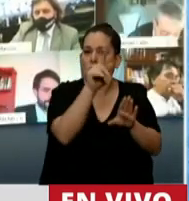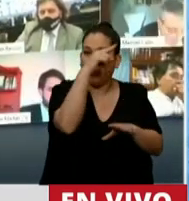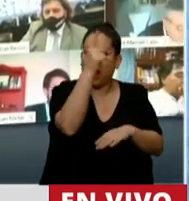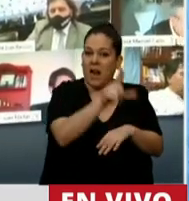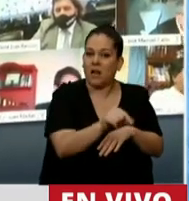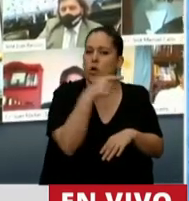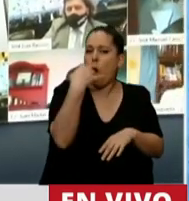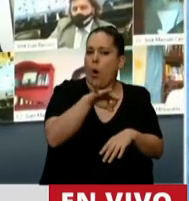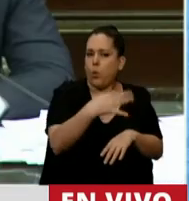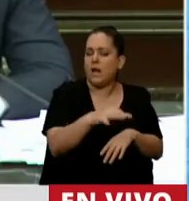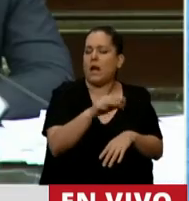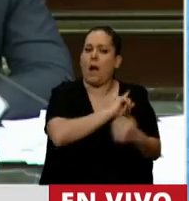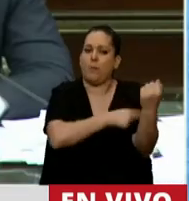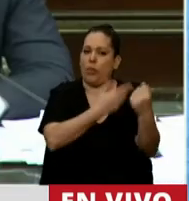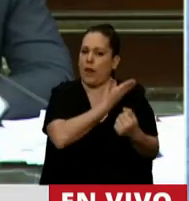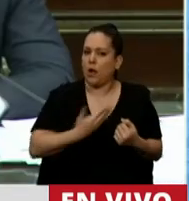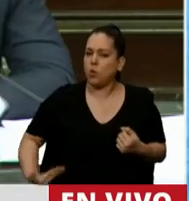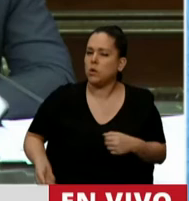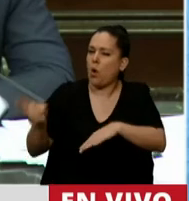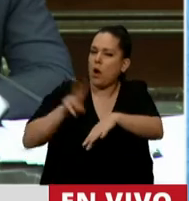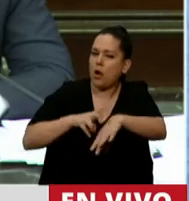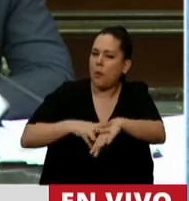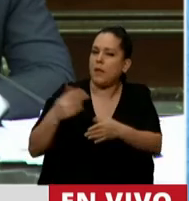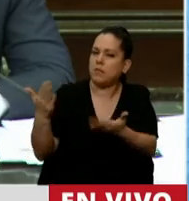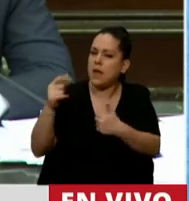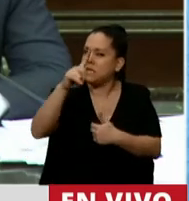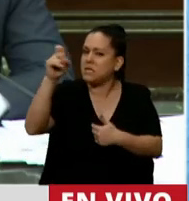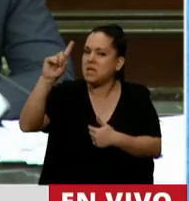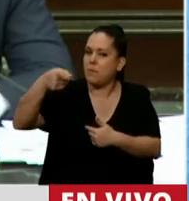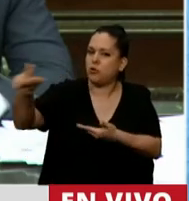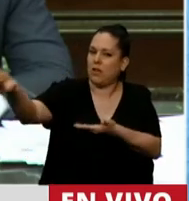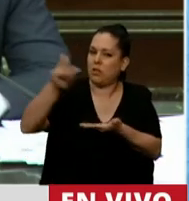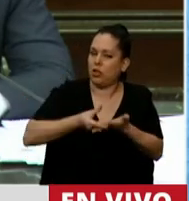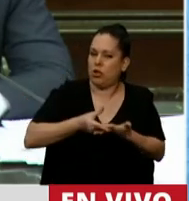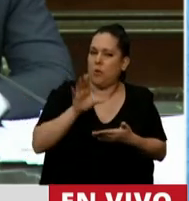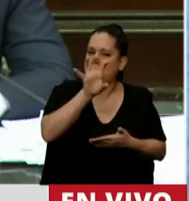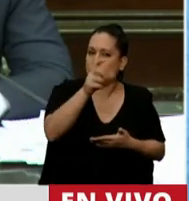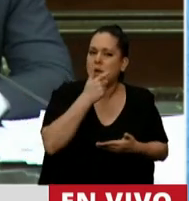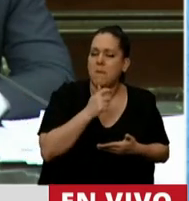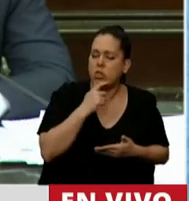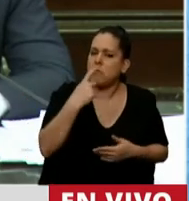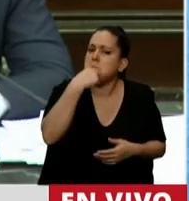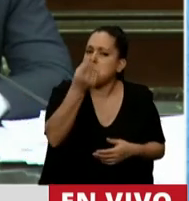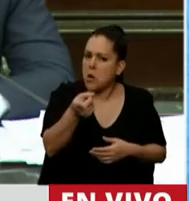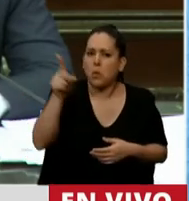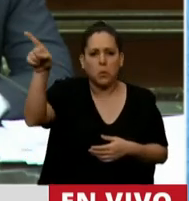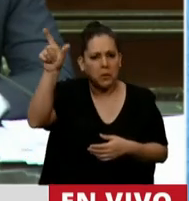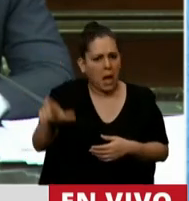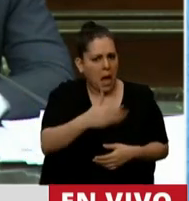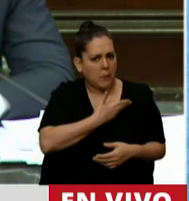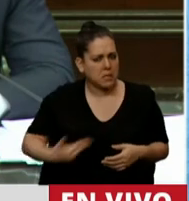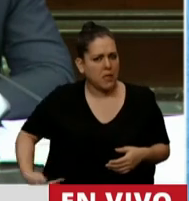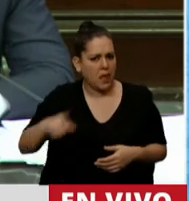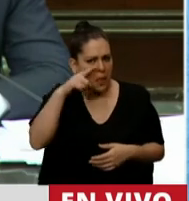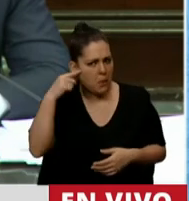al Poder Ejecutivo o recomienda reintegrar el 100% de las regalías a Mendoza. La pregunta es si piensan, el presidente Alberto Fernández